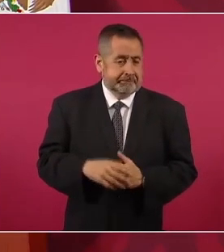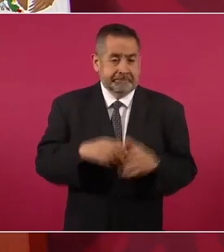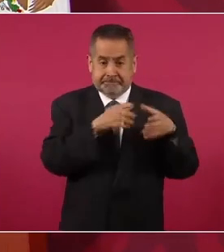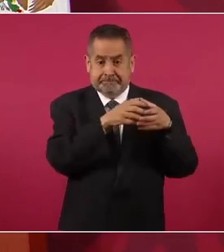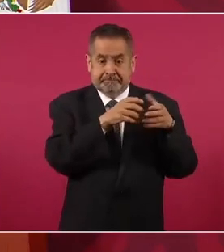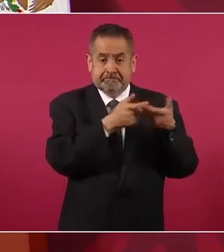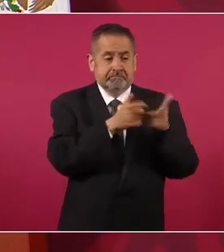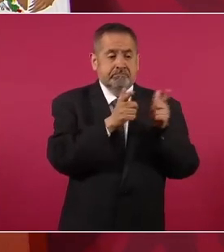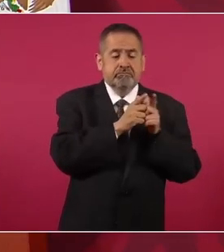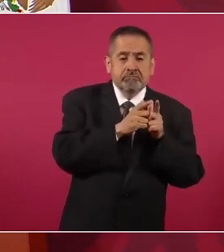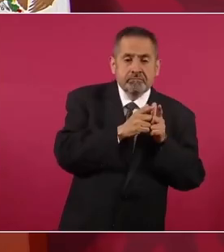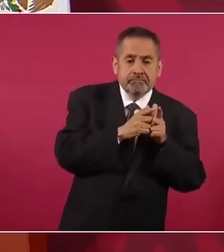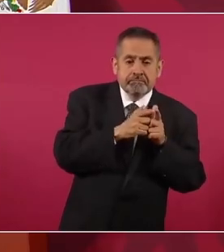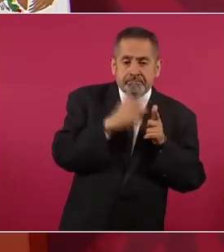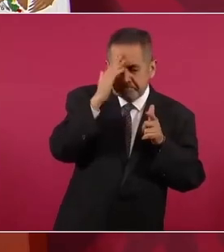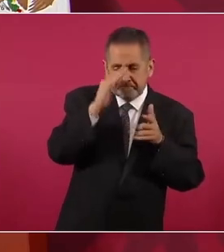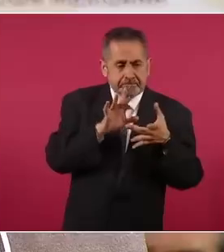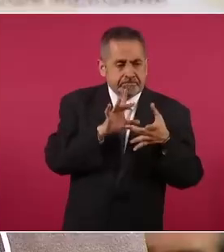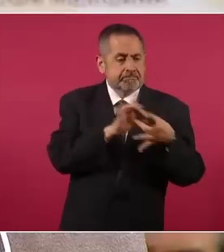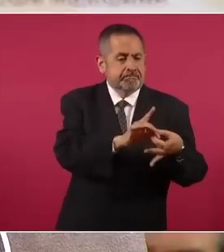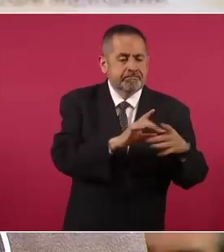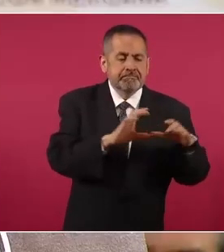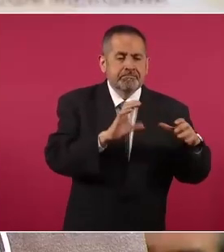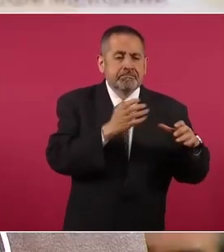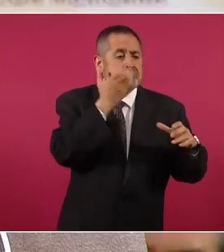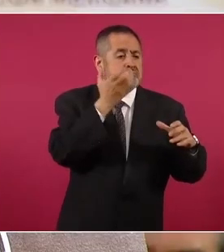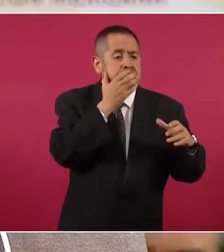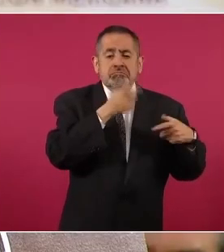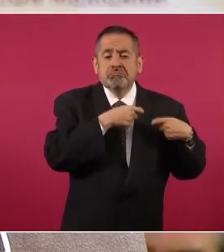simpatizan más con el conservadurismo,